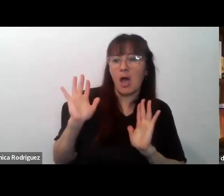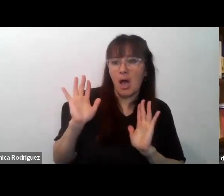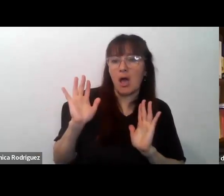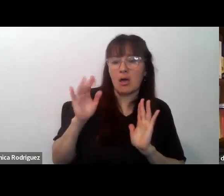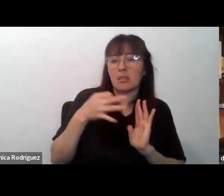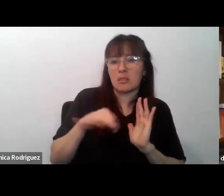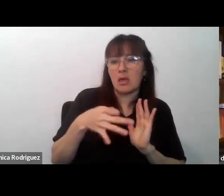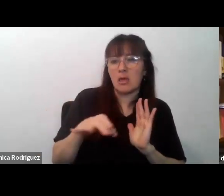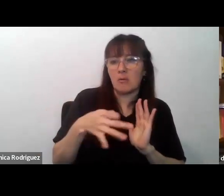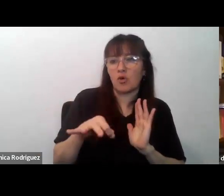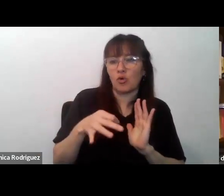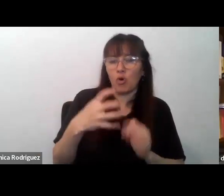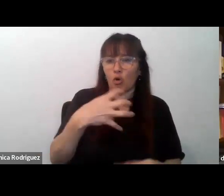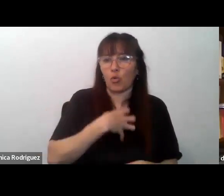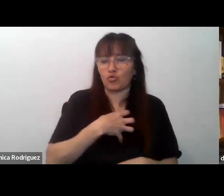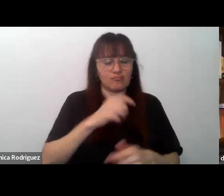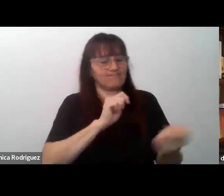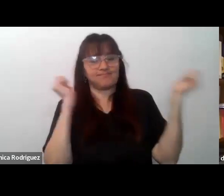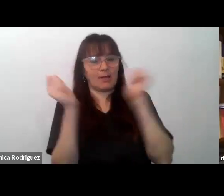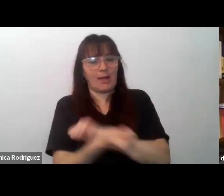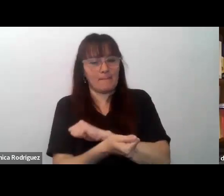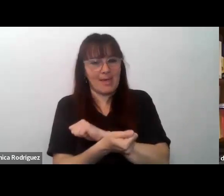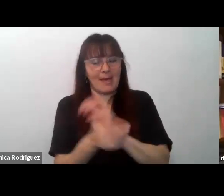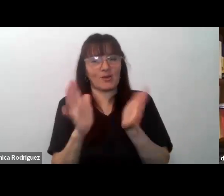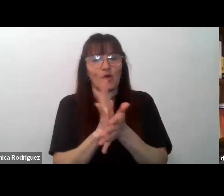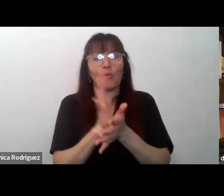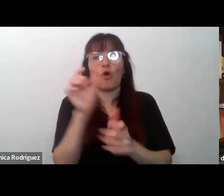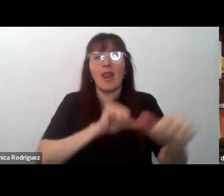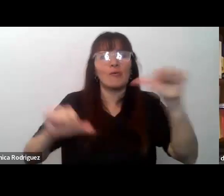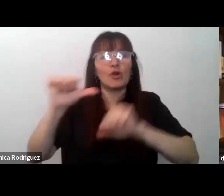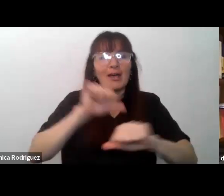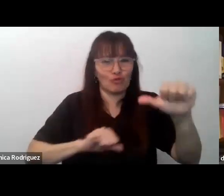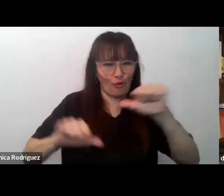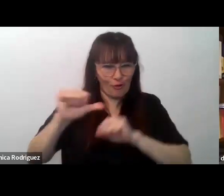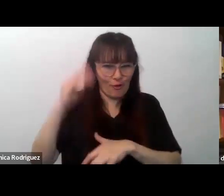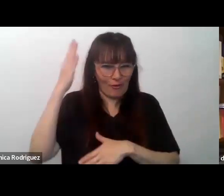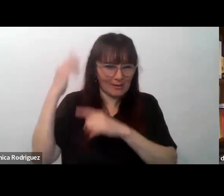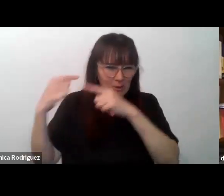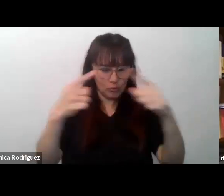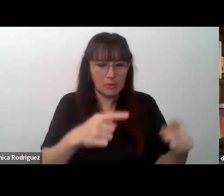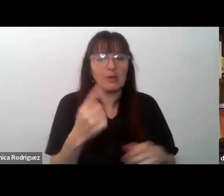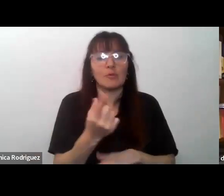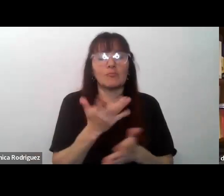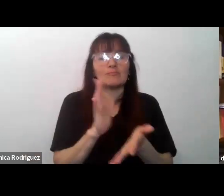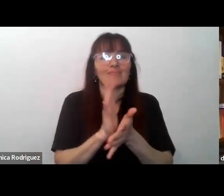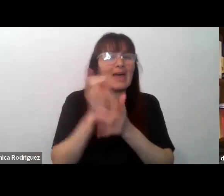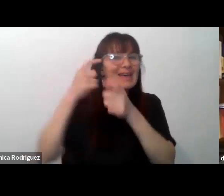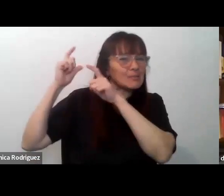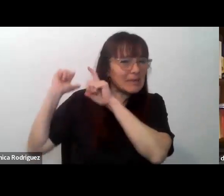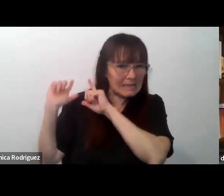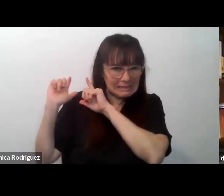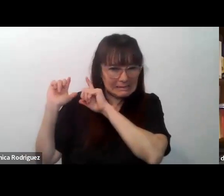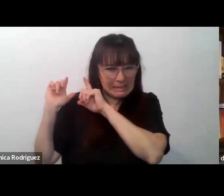transformar una parte de mi curso en un laboratorio de interculturalidad es decir vamos a experimentar lo que